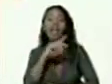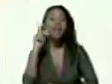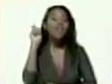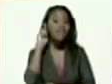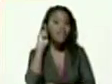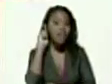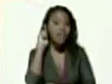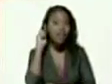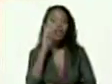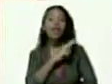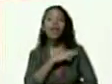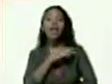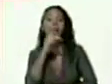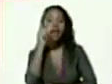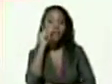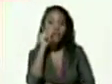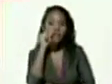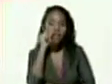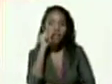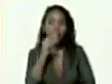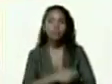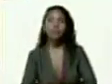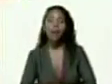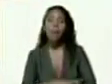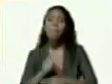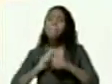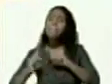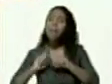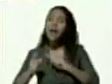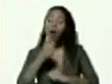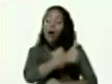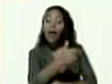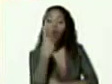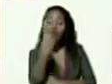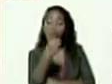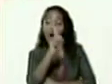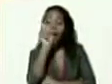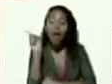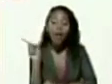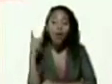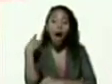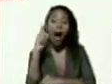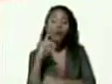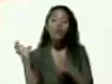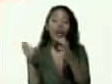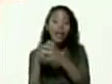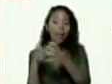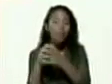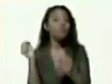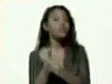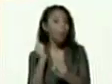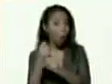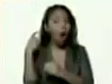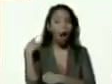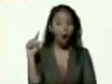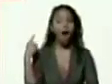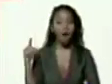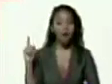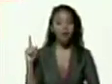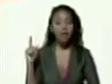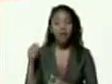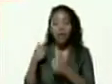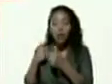o una jefa o jefe pero cada uno de ellos tiene un equipo de trabajo un equipo que los